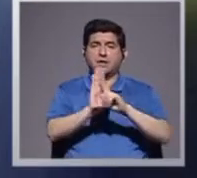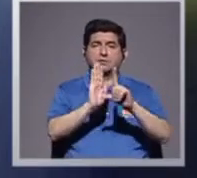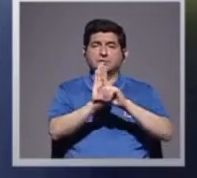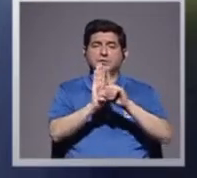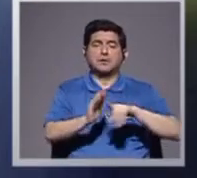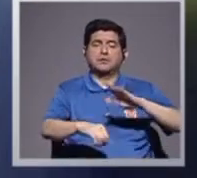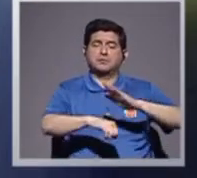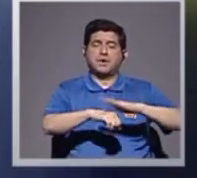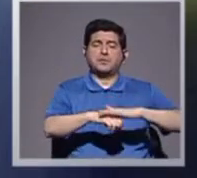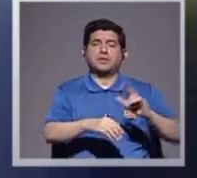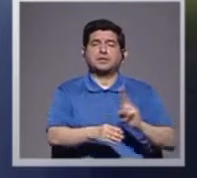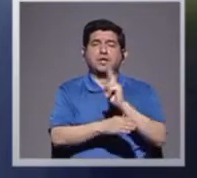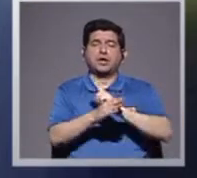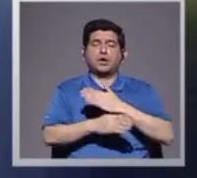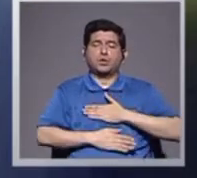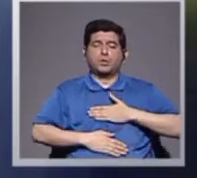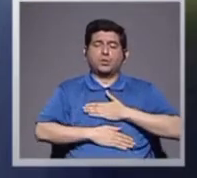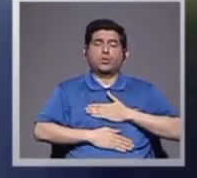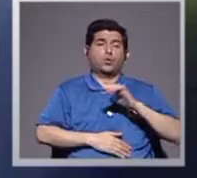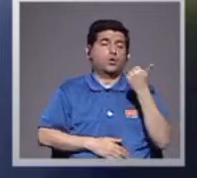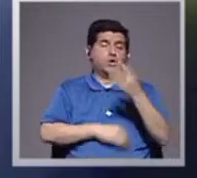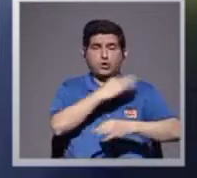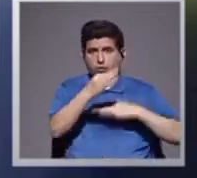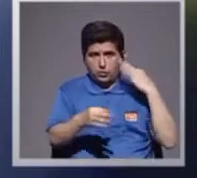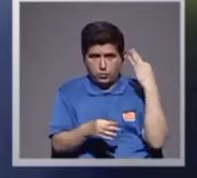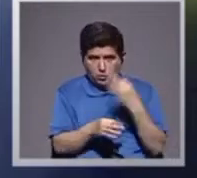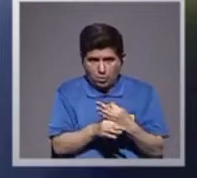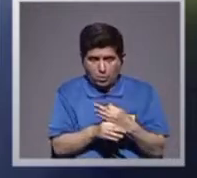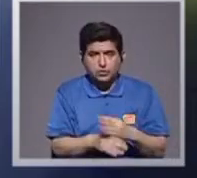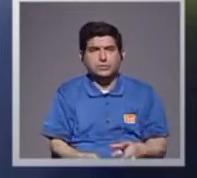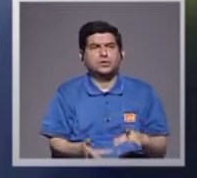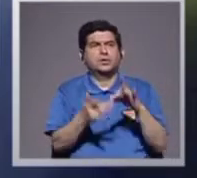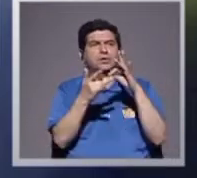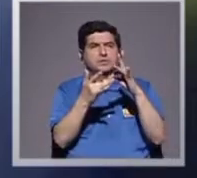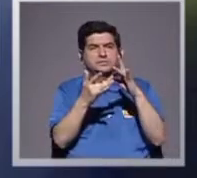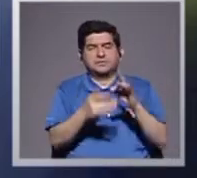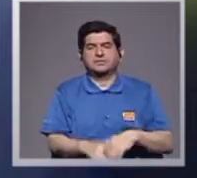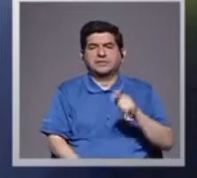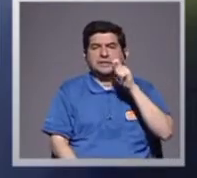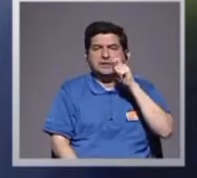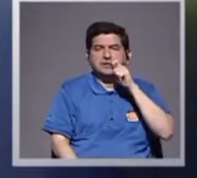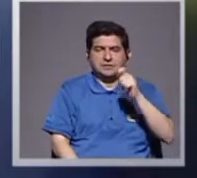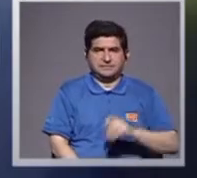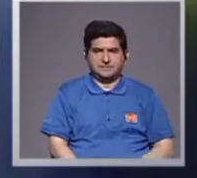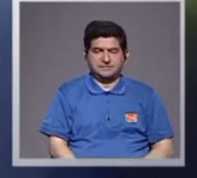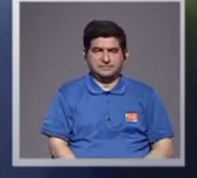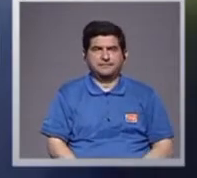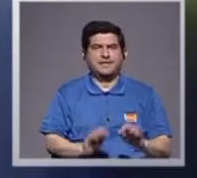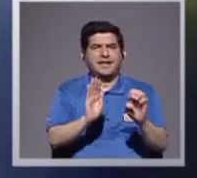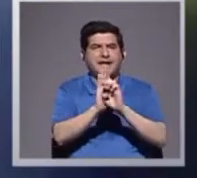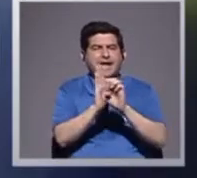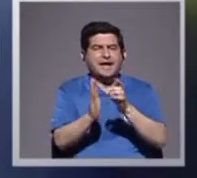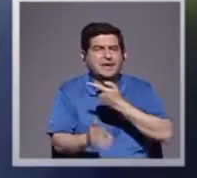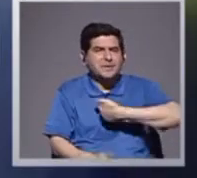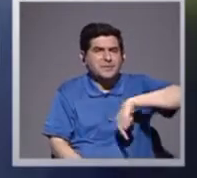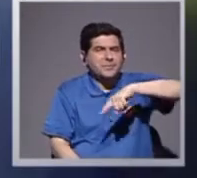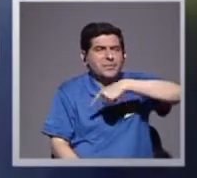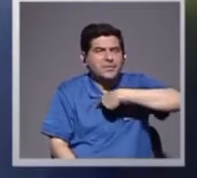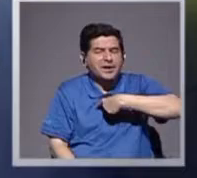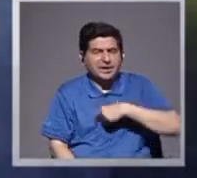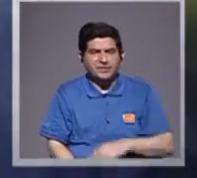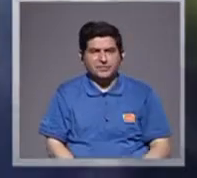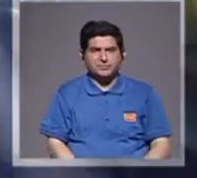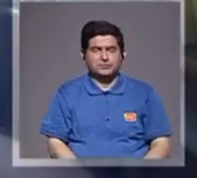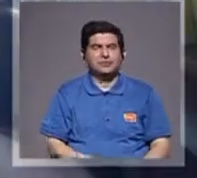el uso recreacional y de otros tipos, particularmente el cannabis. El ejemplo tal vez que a nosotros nos